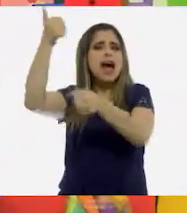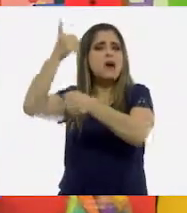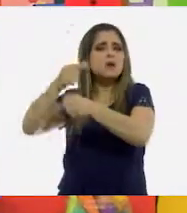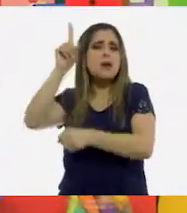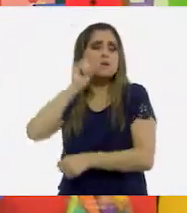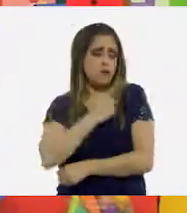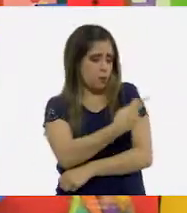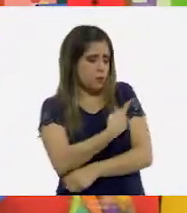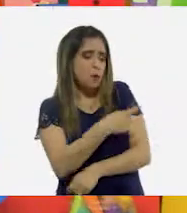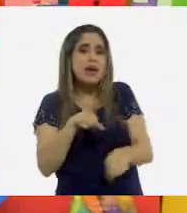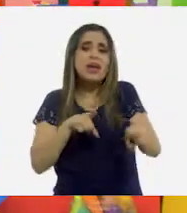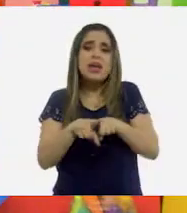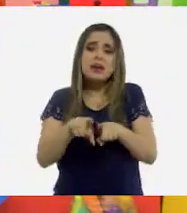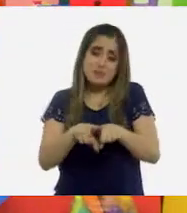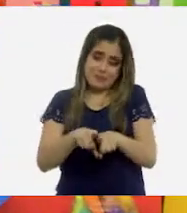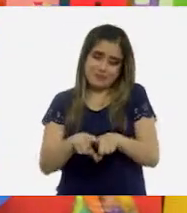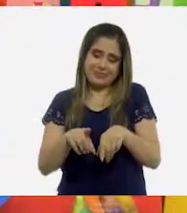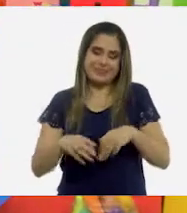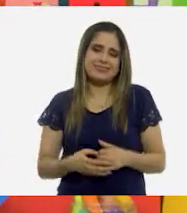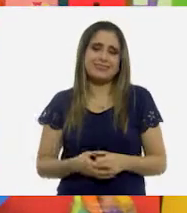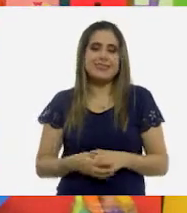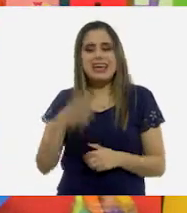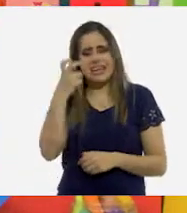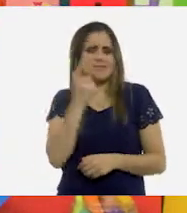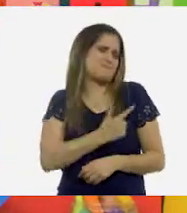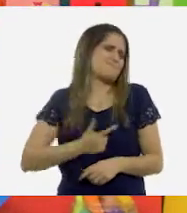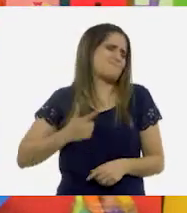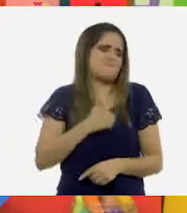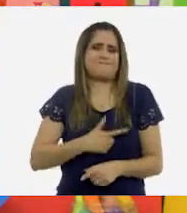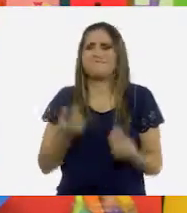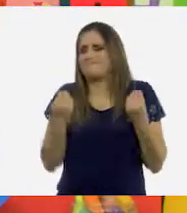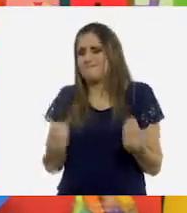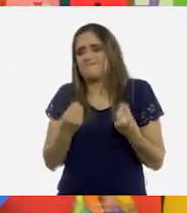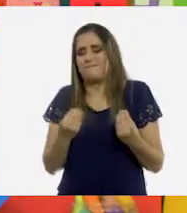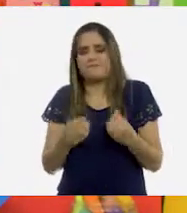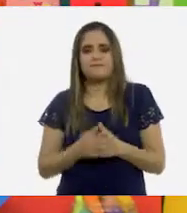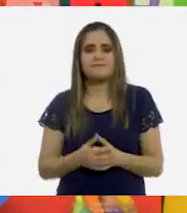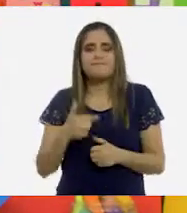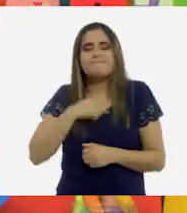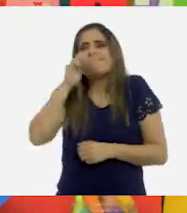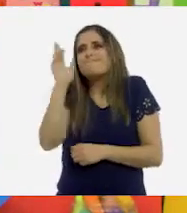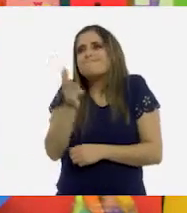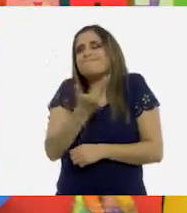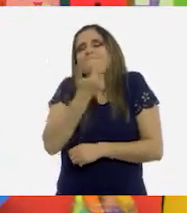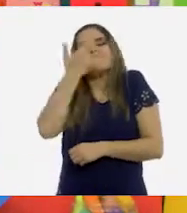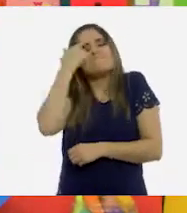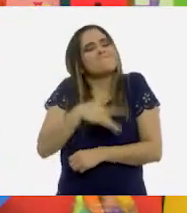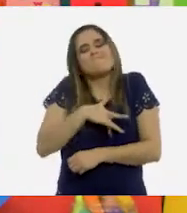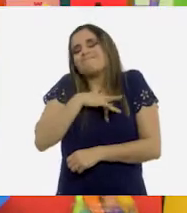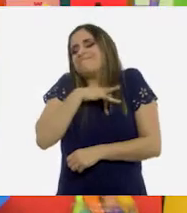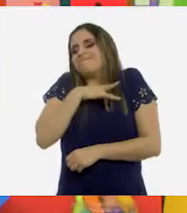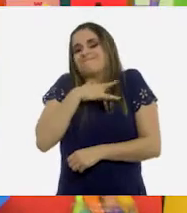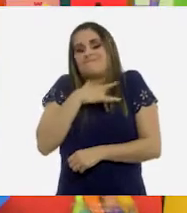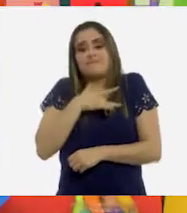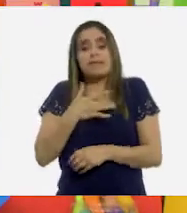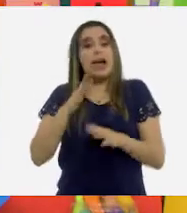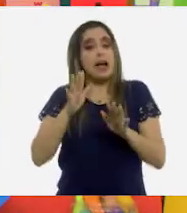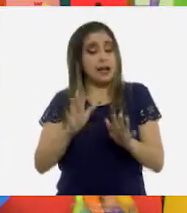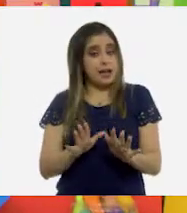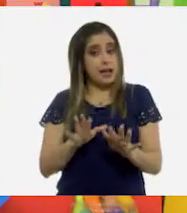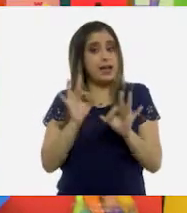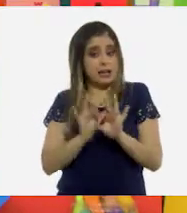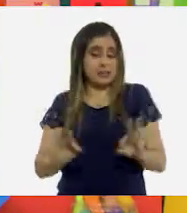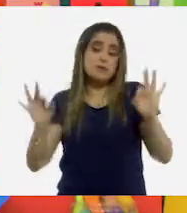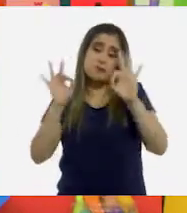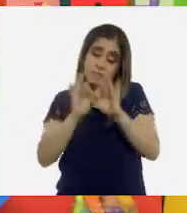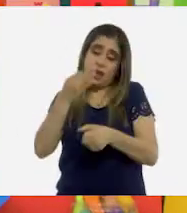conviviendo juntas en ese hogar. Por eso me gusta mucho. ¡Ay! Me llena de nostalgia. Y es importante saber que, aunque